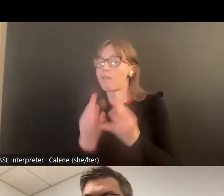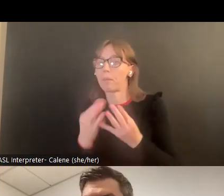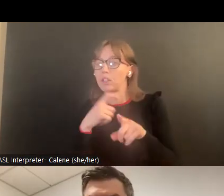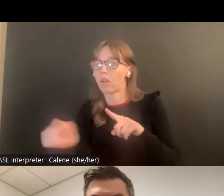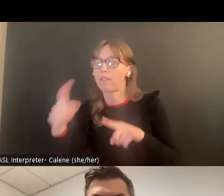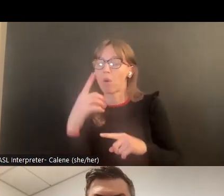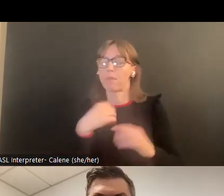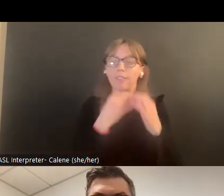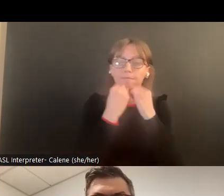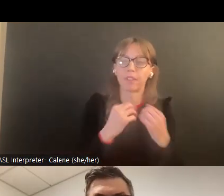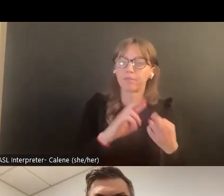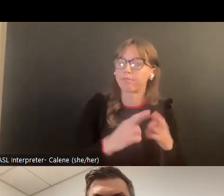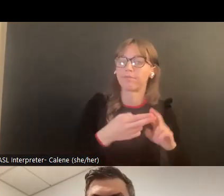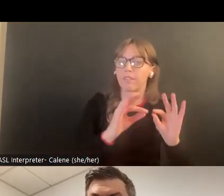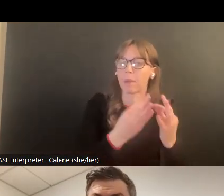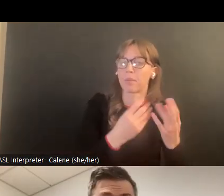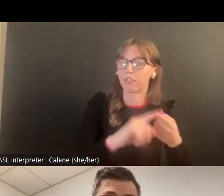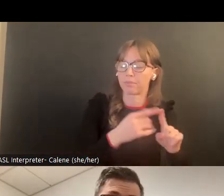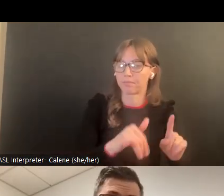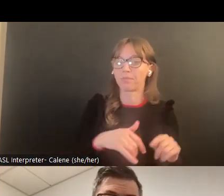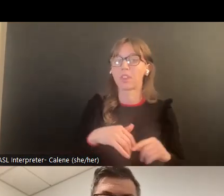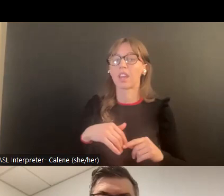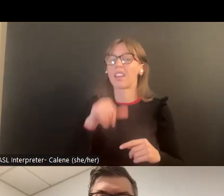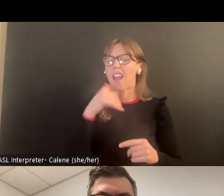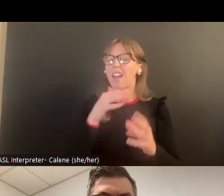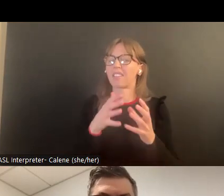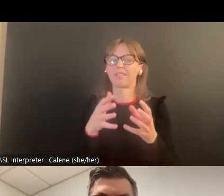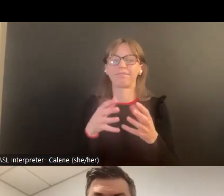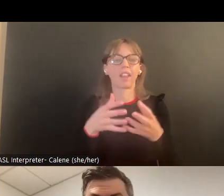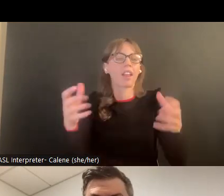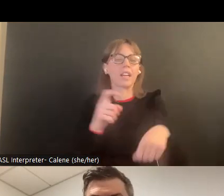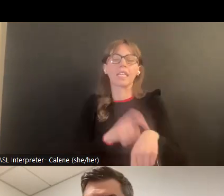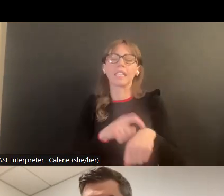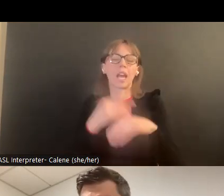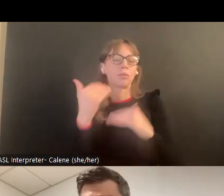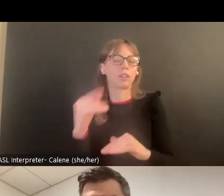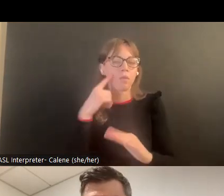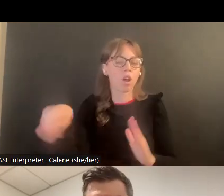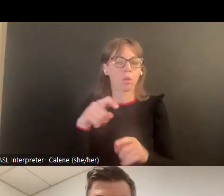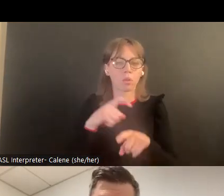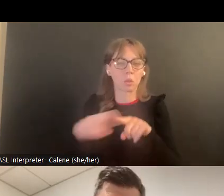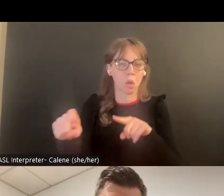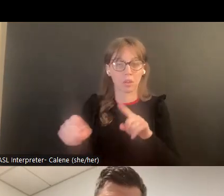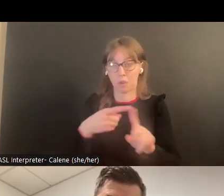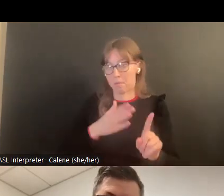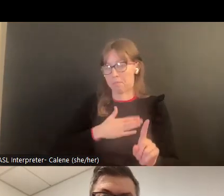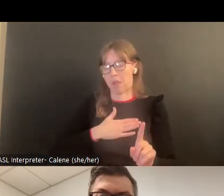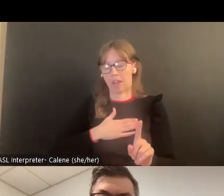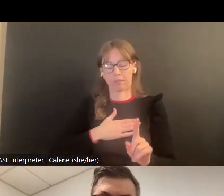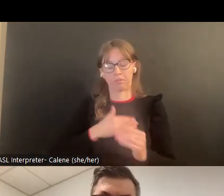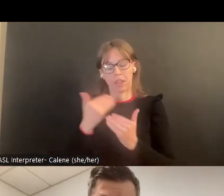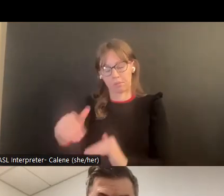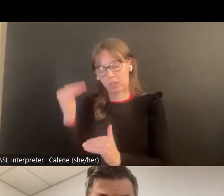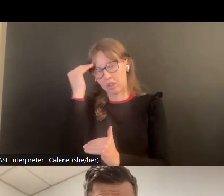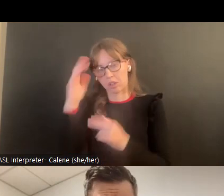familia, para uno de sus seres queridos, algo así. No hay tanto en sí límite de tiempo en esa